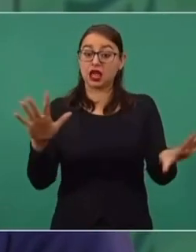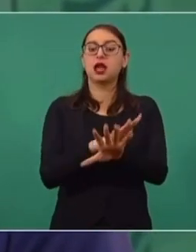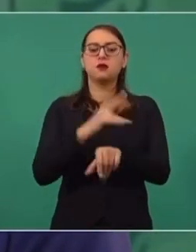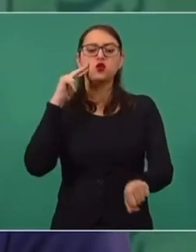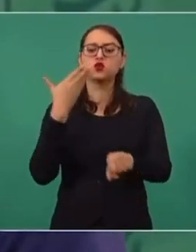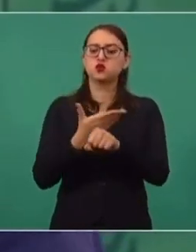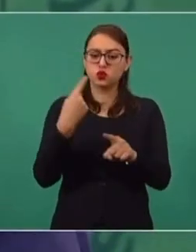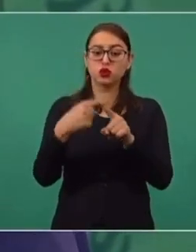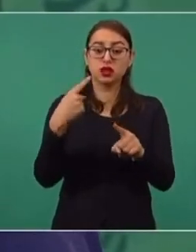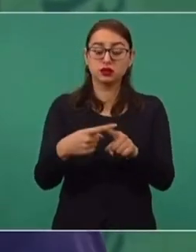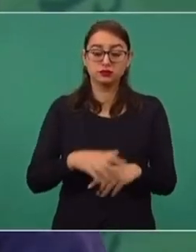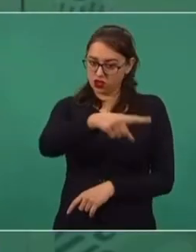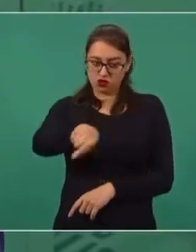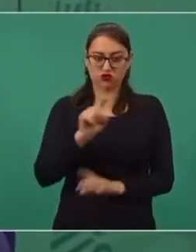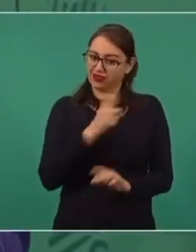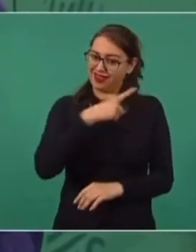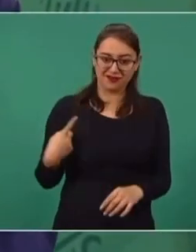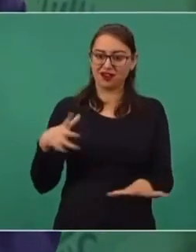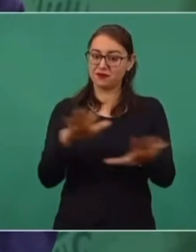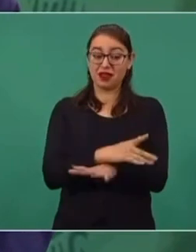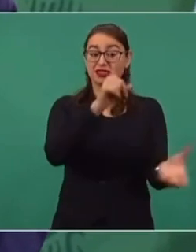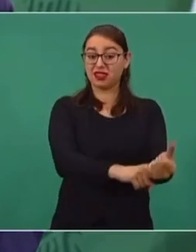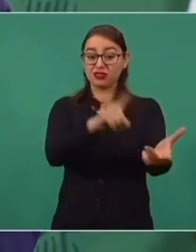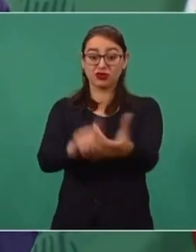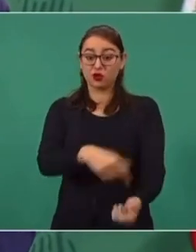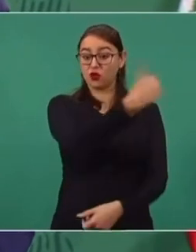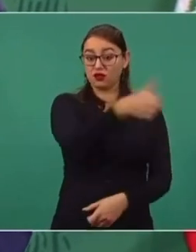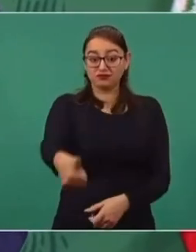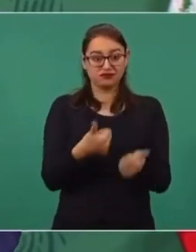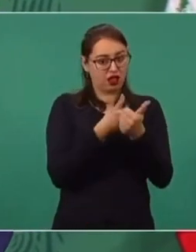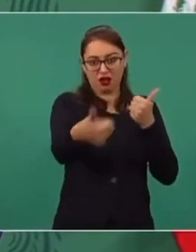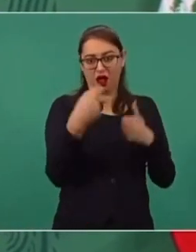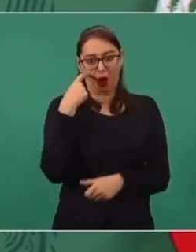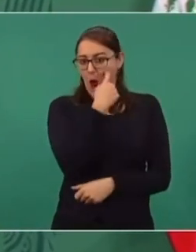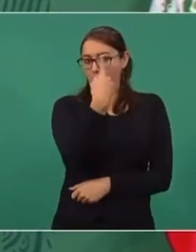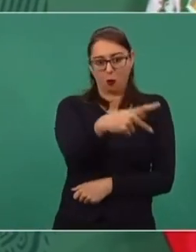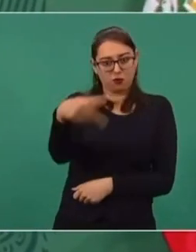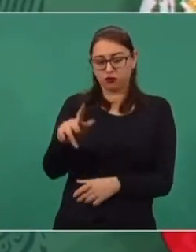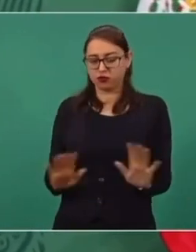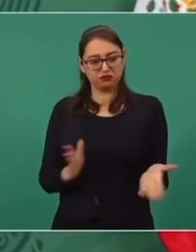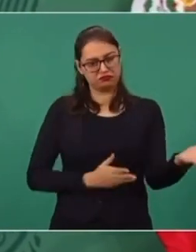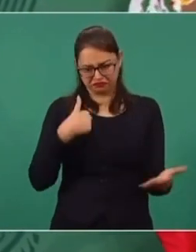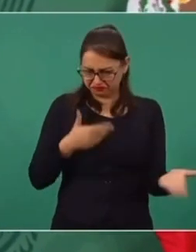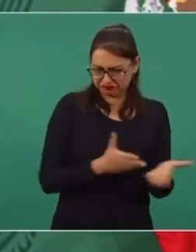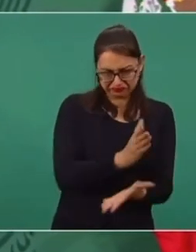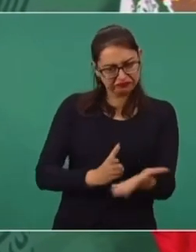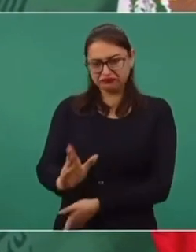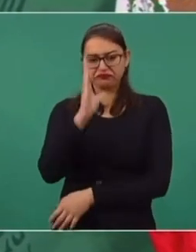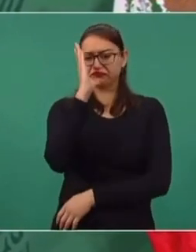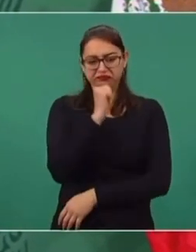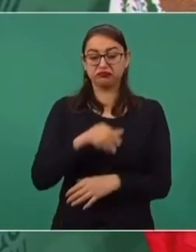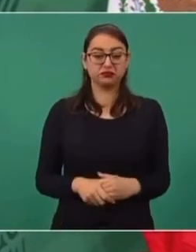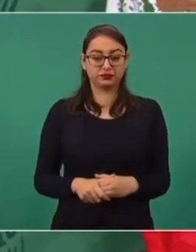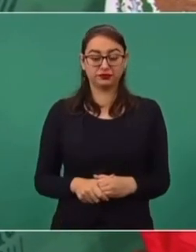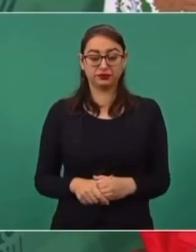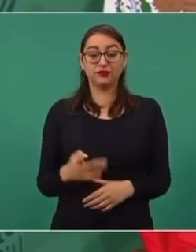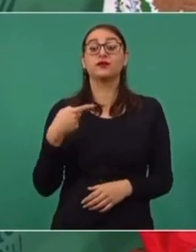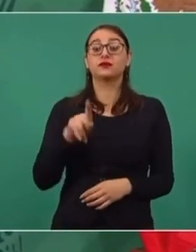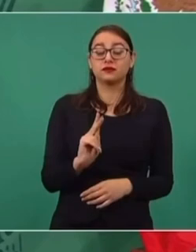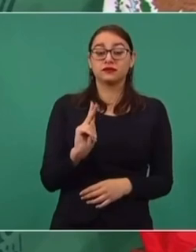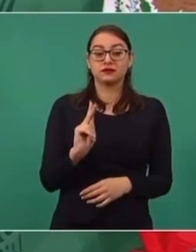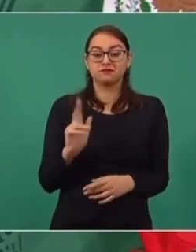a la misma UNAM, porque hay autonomía, la UNAM es autónoma, pero no caer